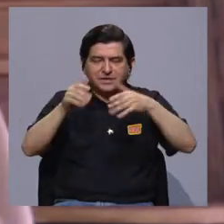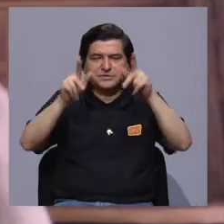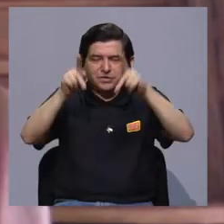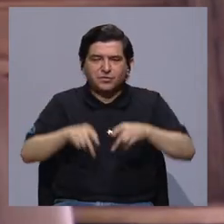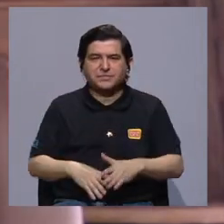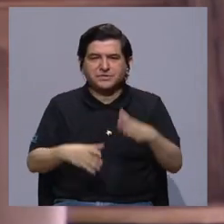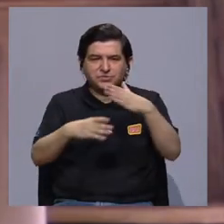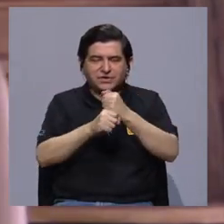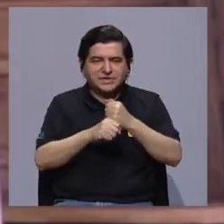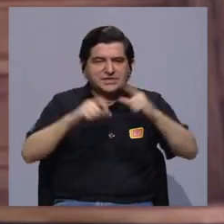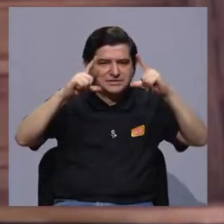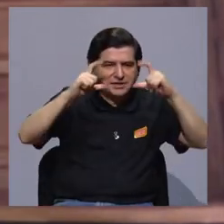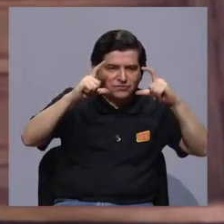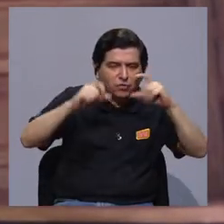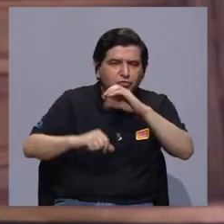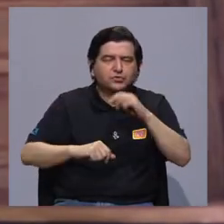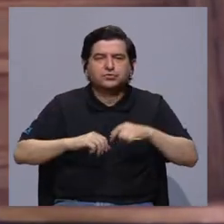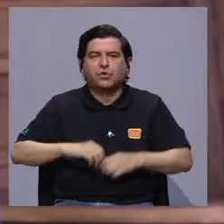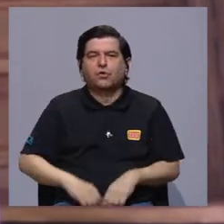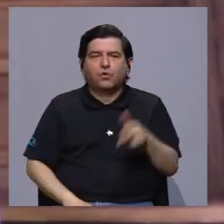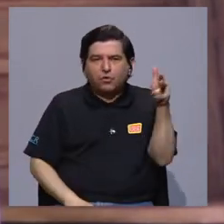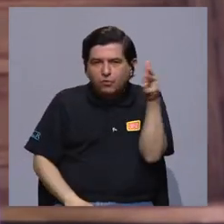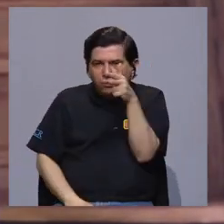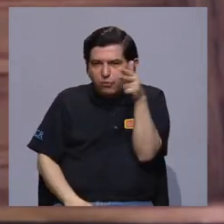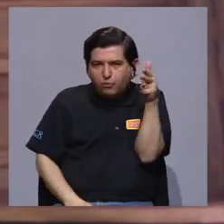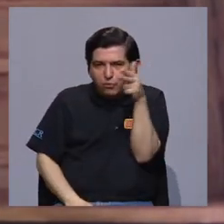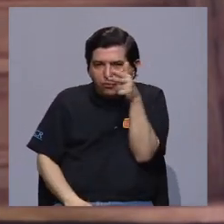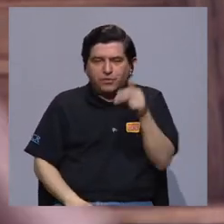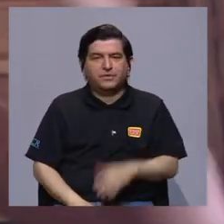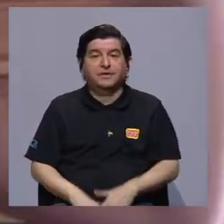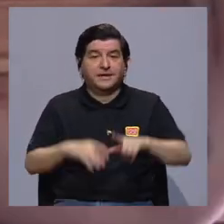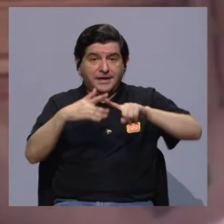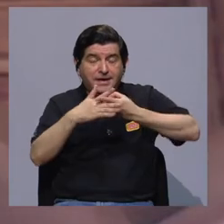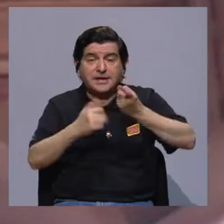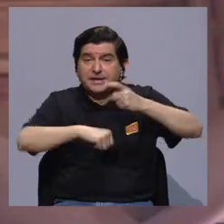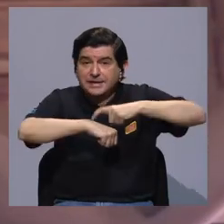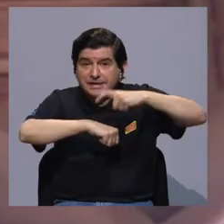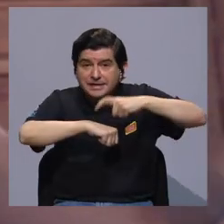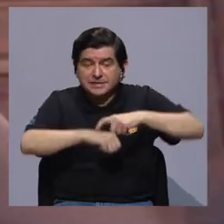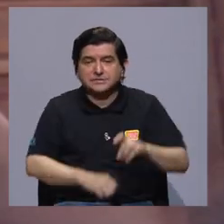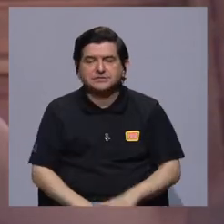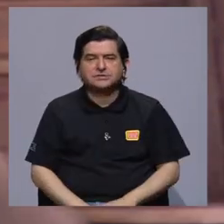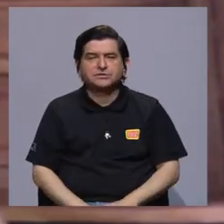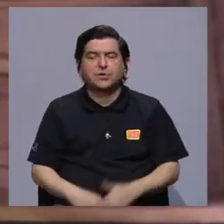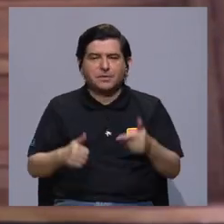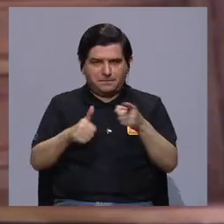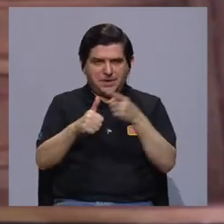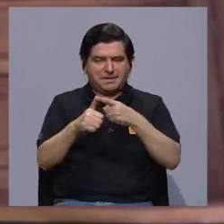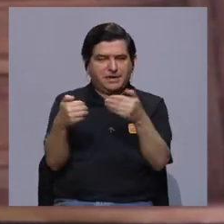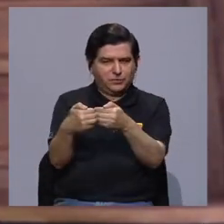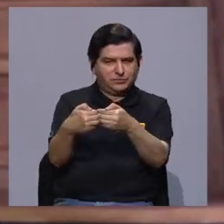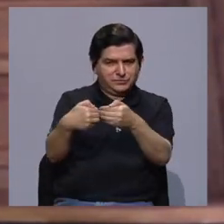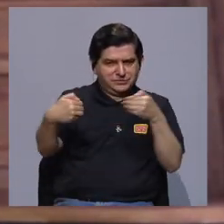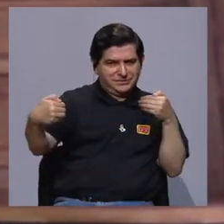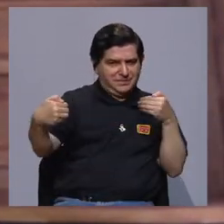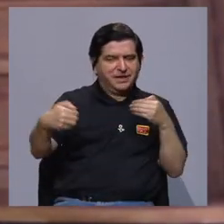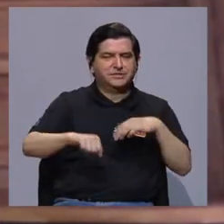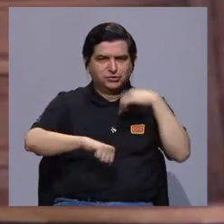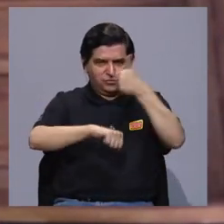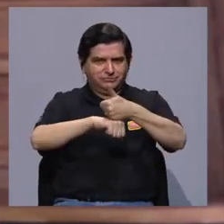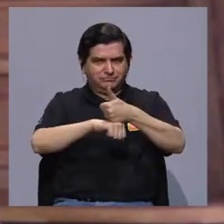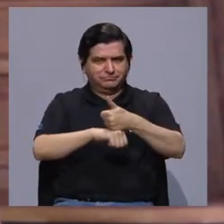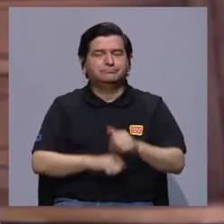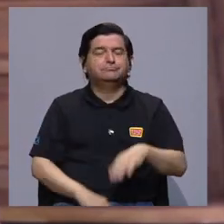filmando, que estamos retratando, ¿verdad? Entonces, creo que al inicio, podríamos decirlo, había una distancia que se